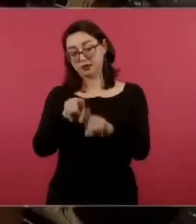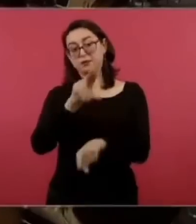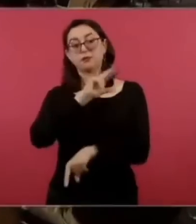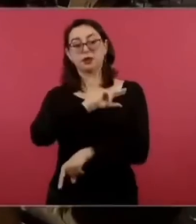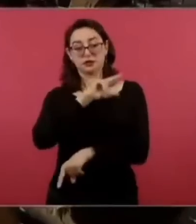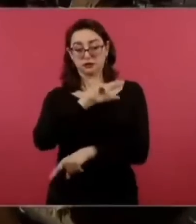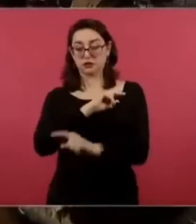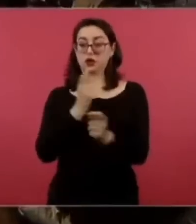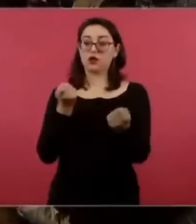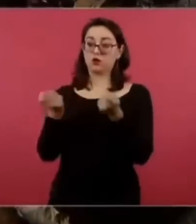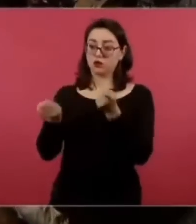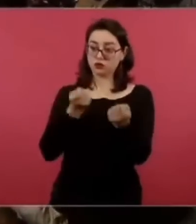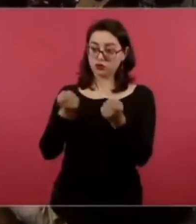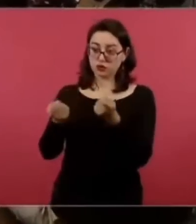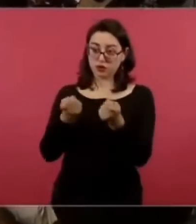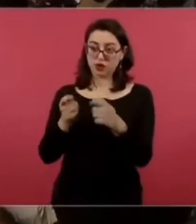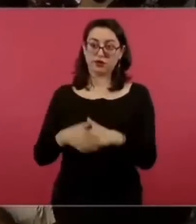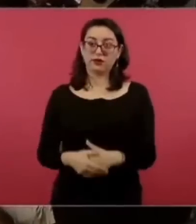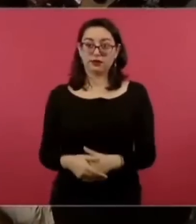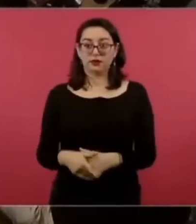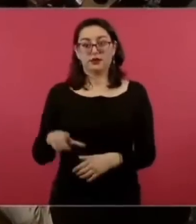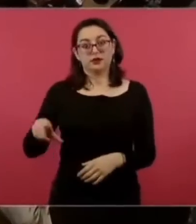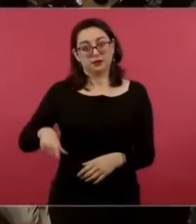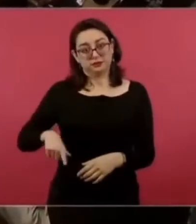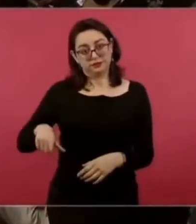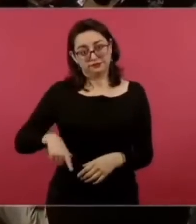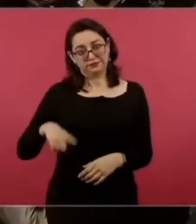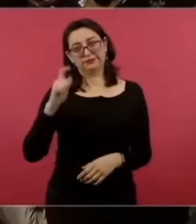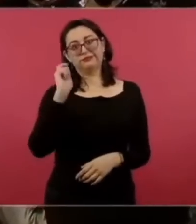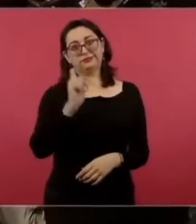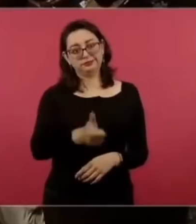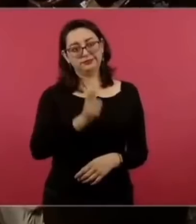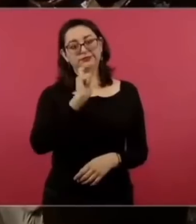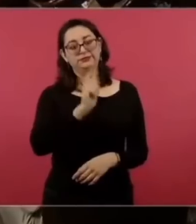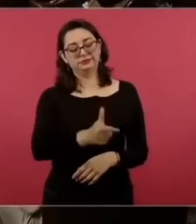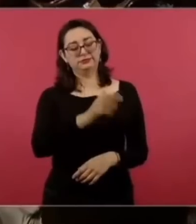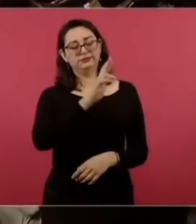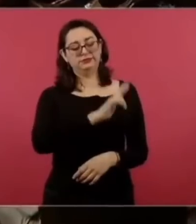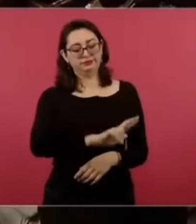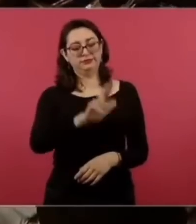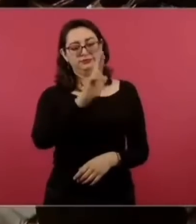de los contratos este y ese dinero